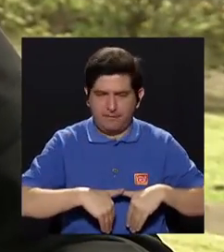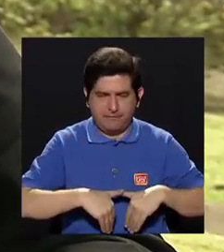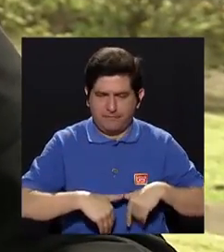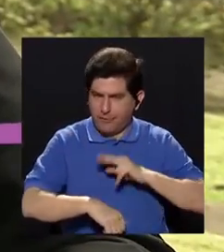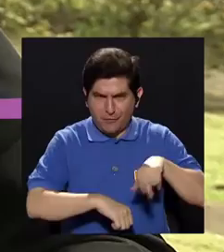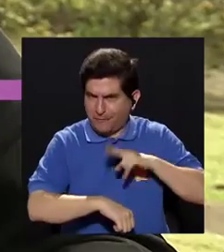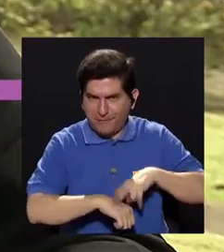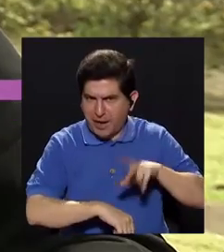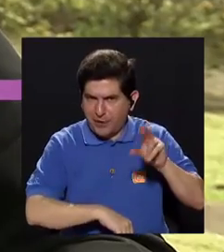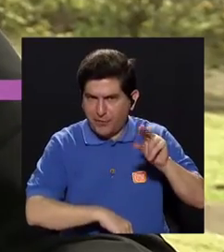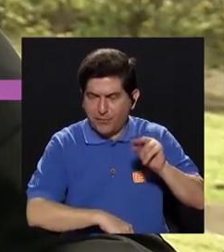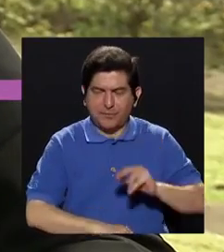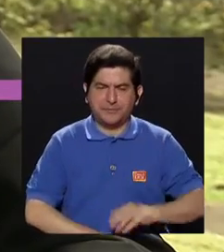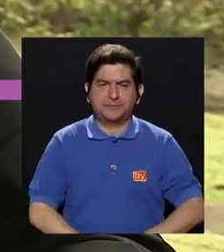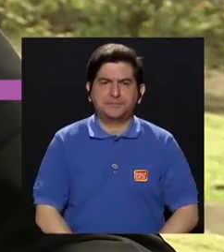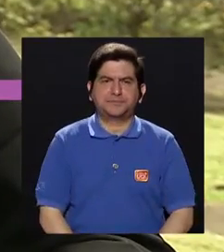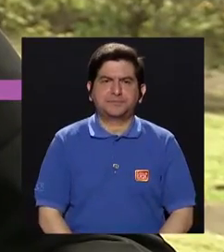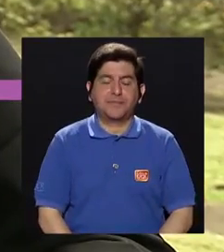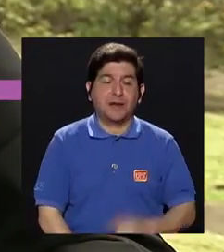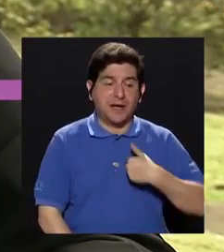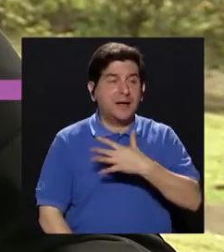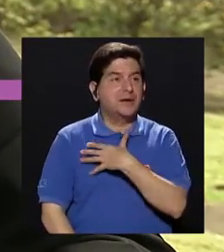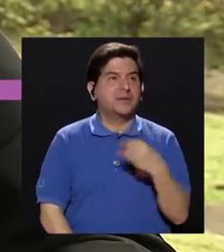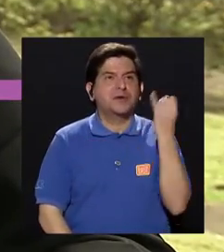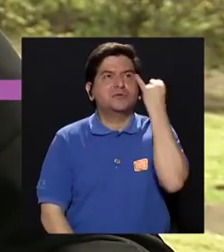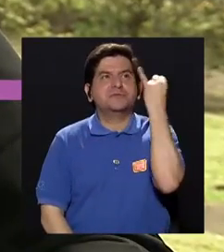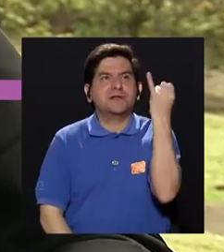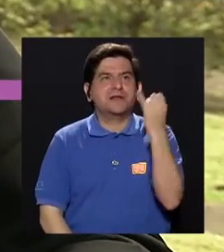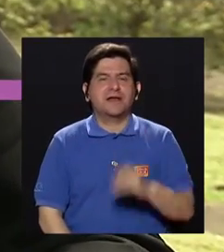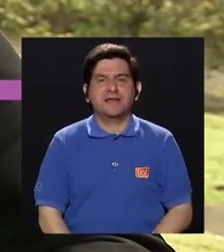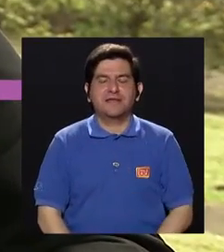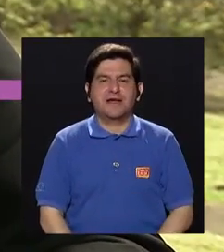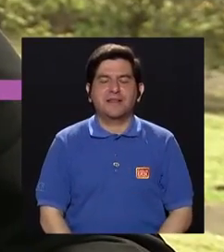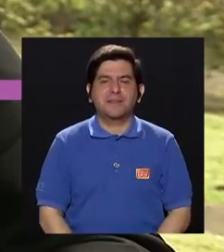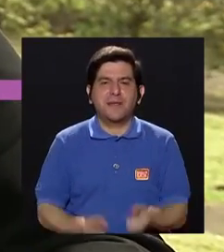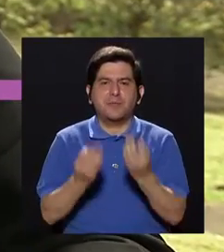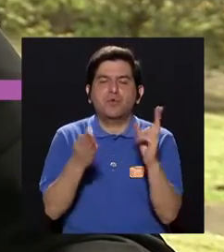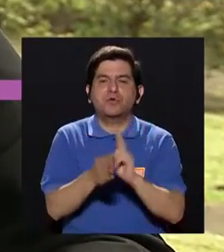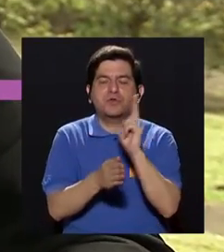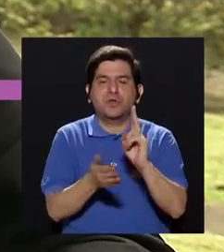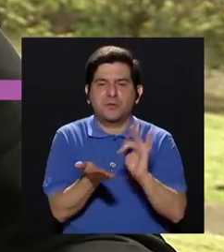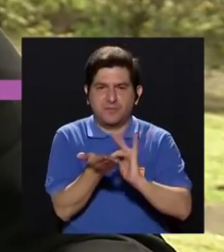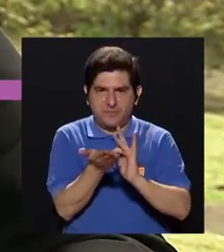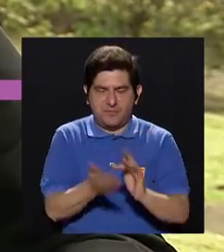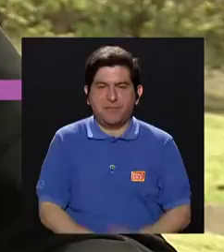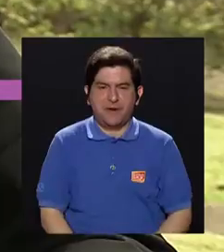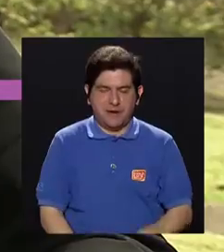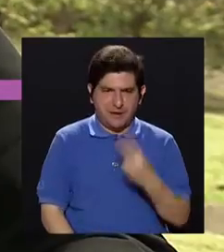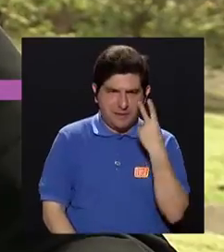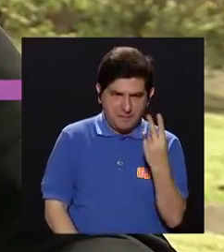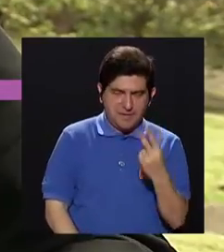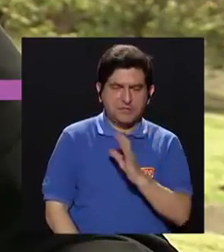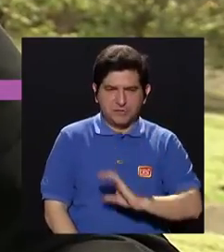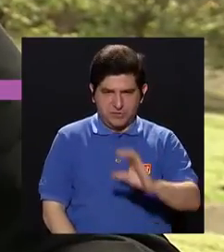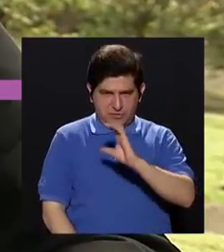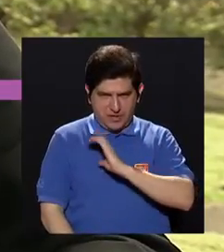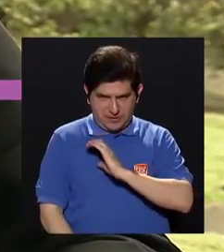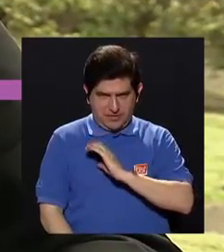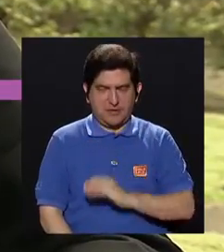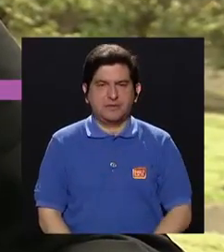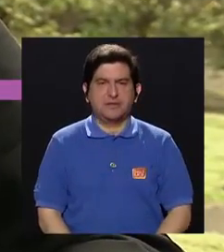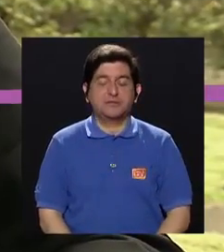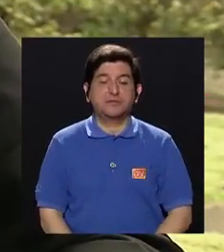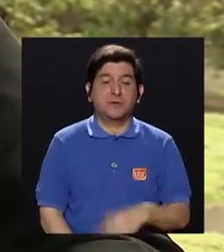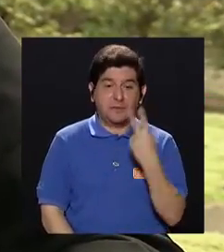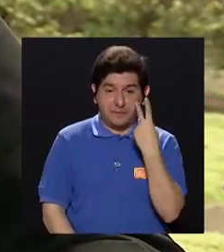medicamentos, digamos, ¿no? Como digo yo, yo, me gusta más la idea de hablar de una polimedicación desde el tipo de vista cualitativo para